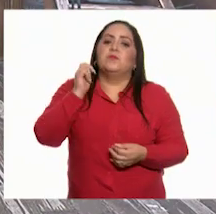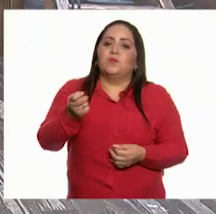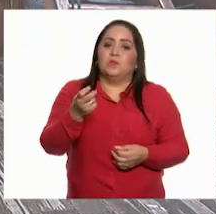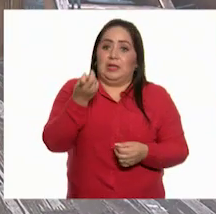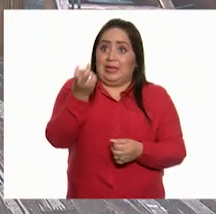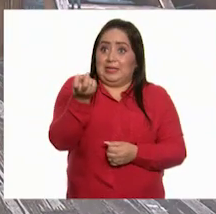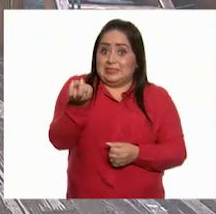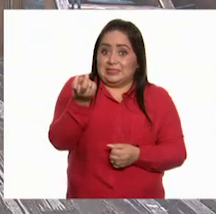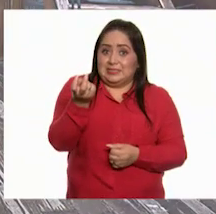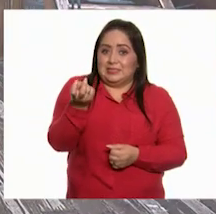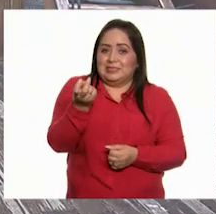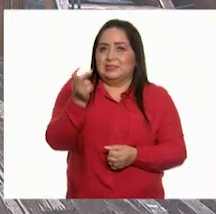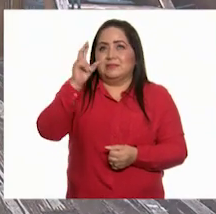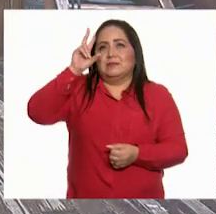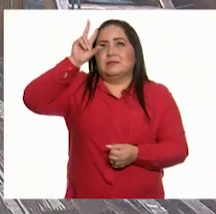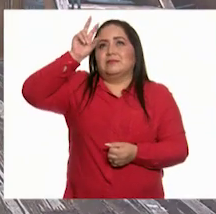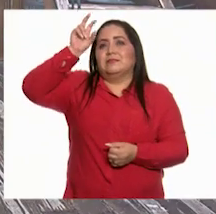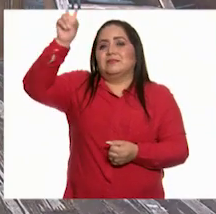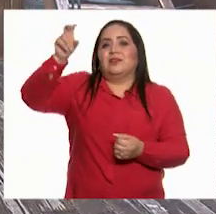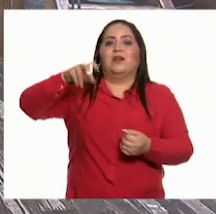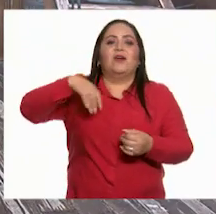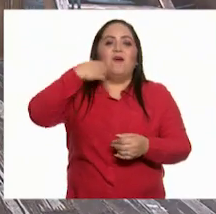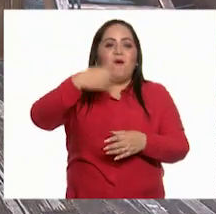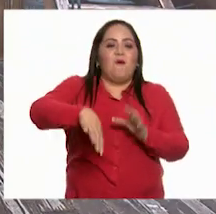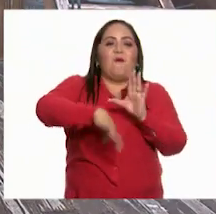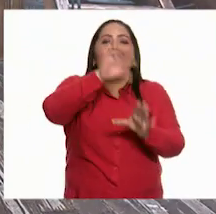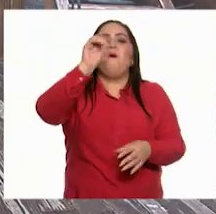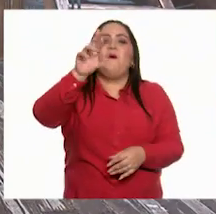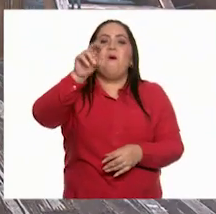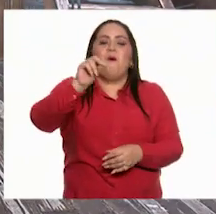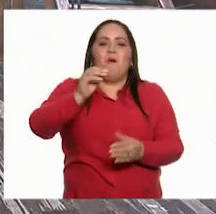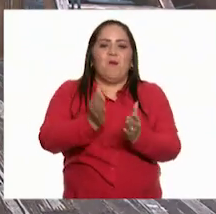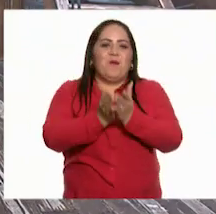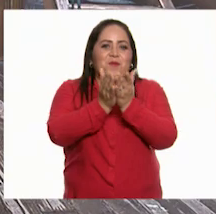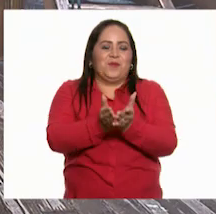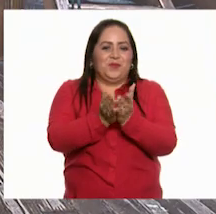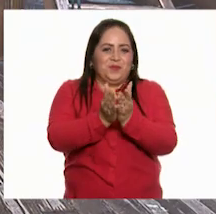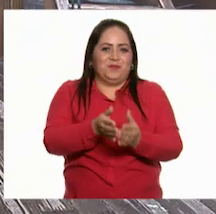por ese ¡Tan soñado tesoro misterioso!